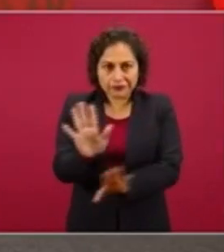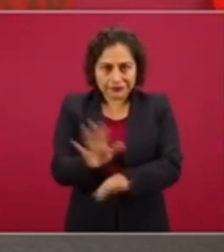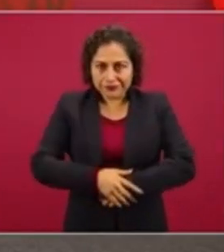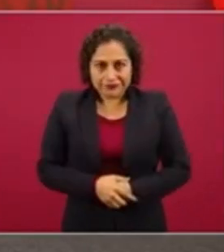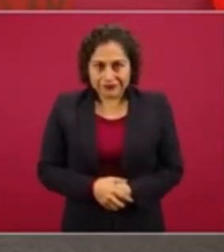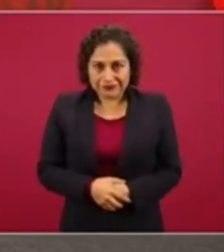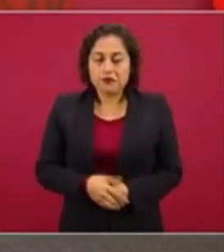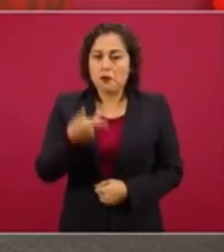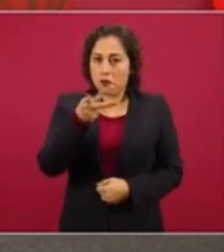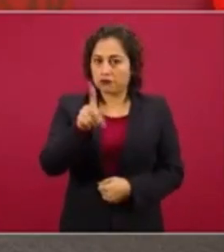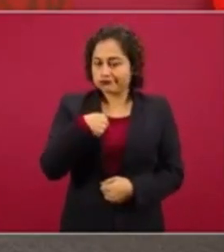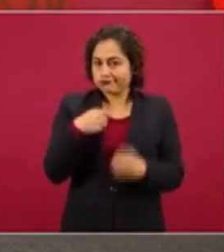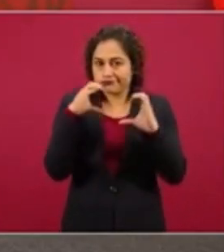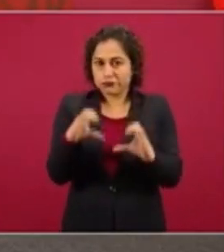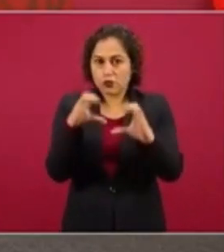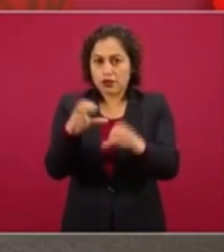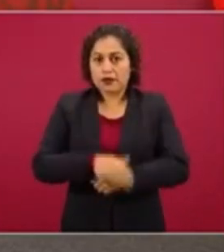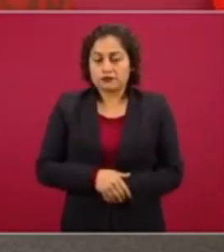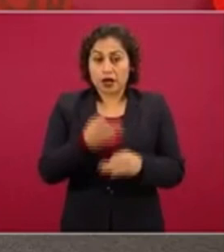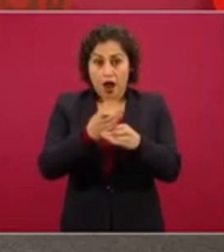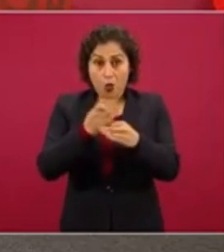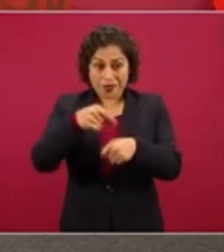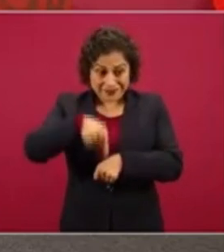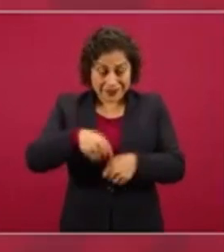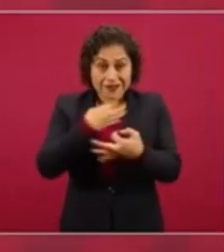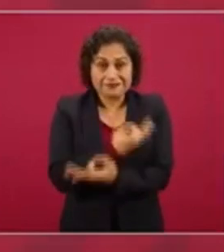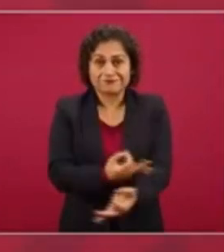Entonces, tengo que cuidarme. Entonces, este es un mensaje también para todos.